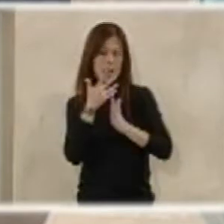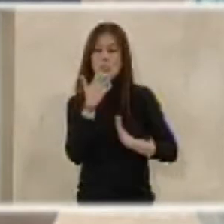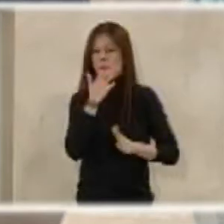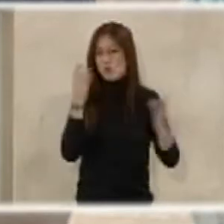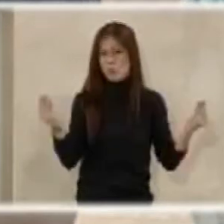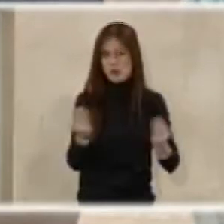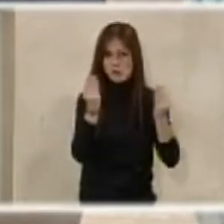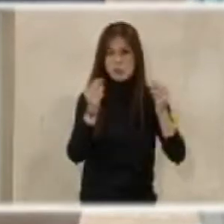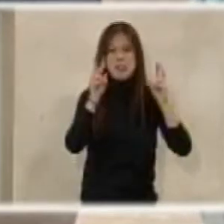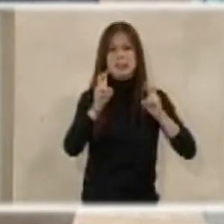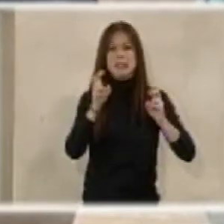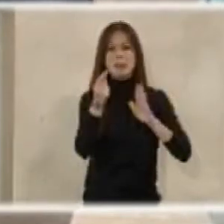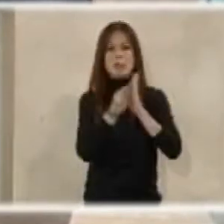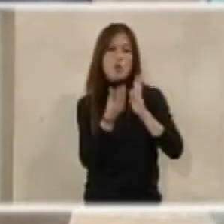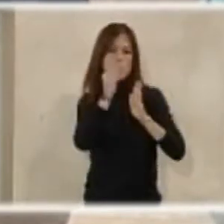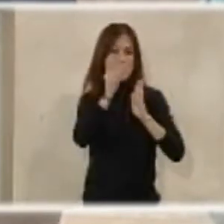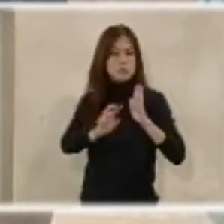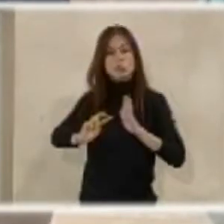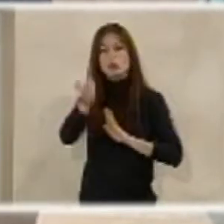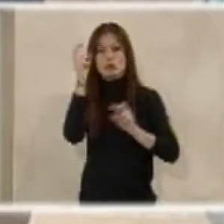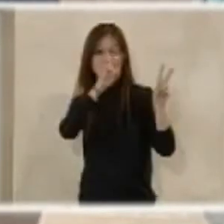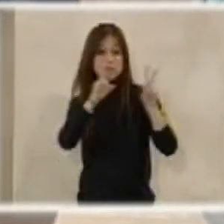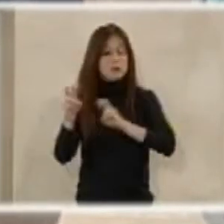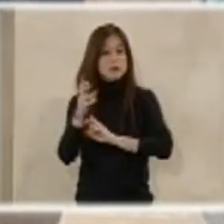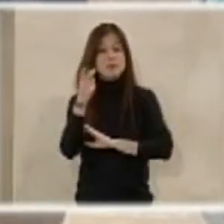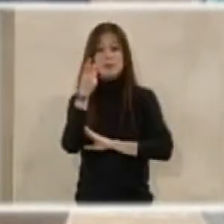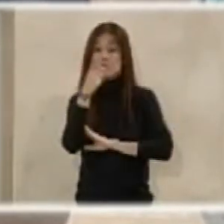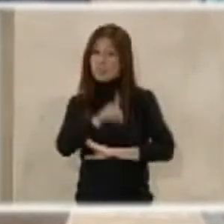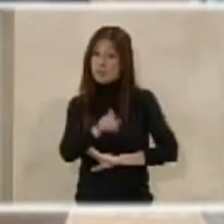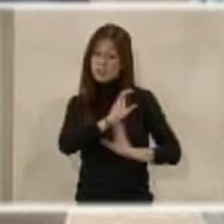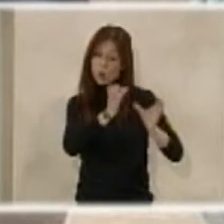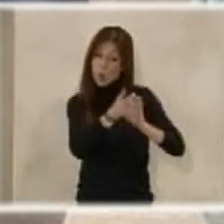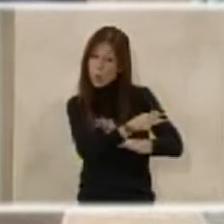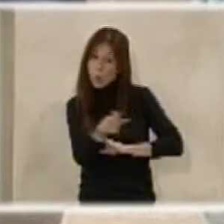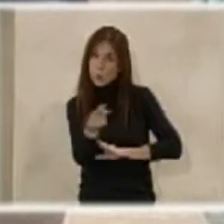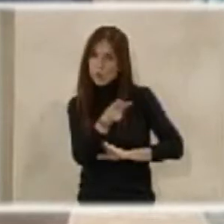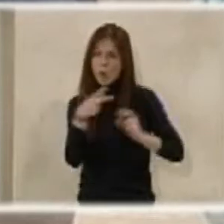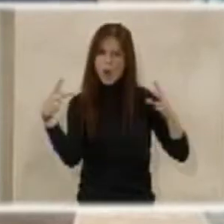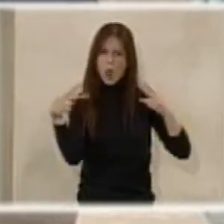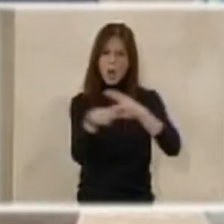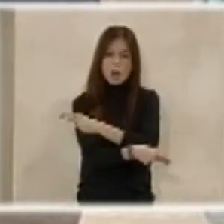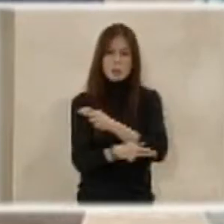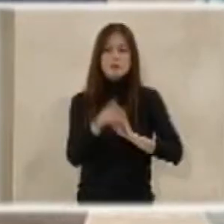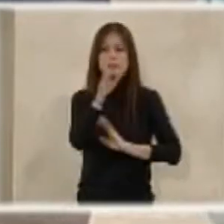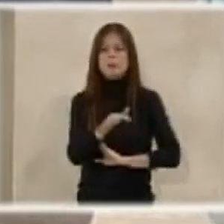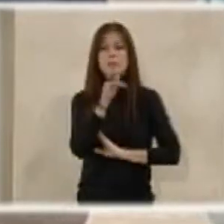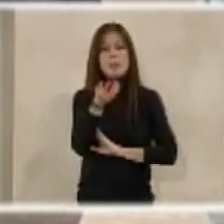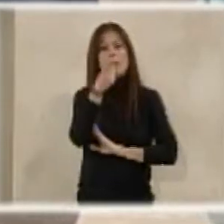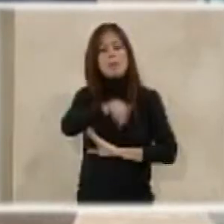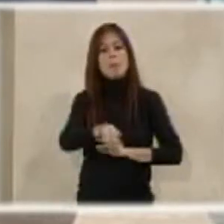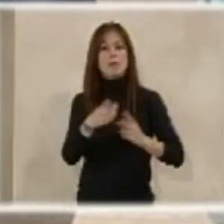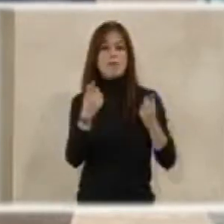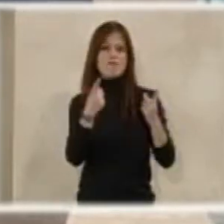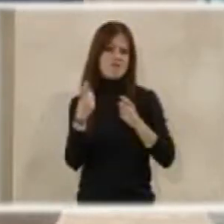mejoras en complementos y en otras cuestiones en las que también han sufrido muchos recortes. Además de un cambio